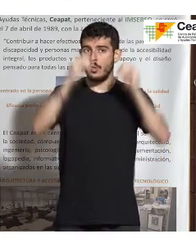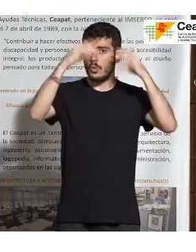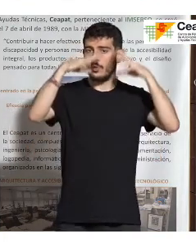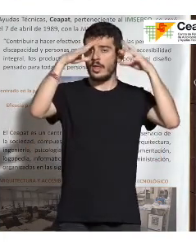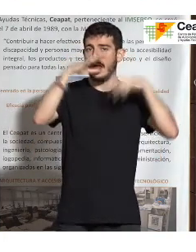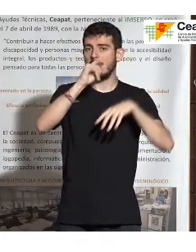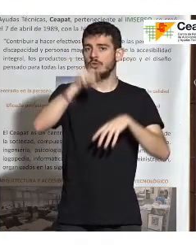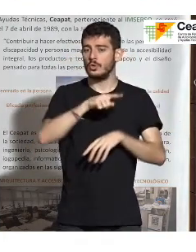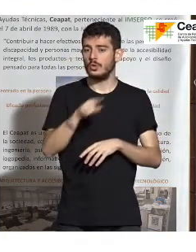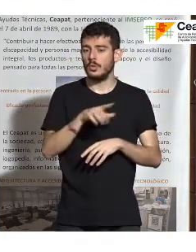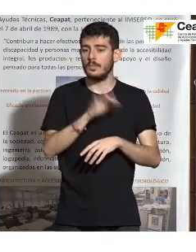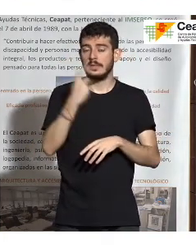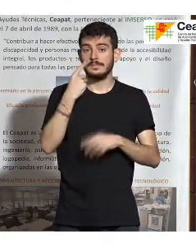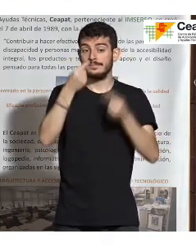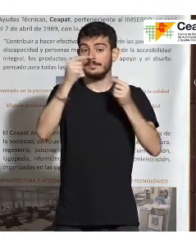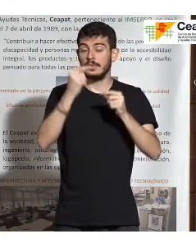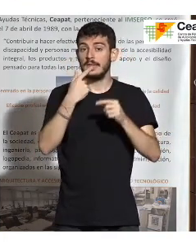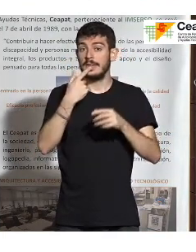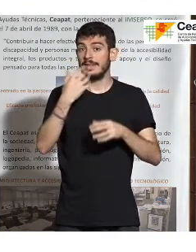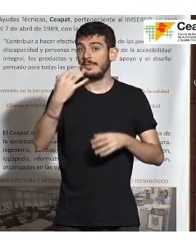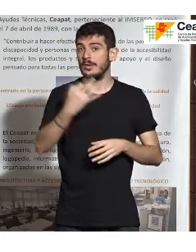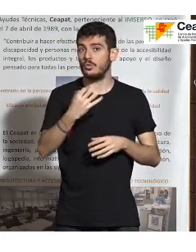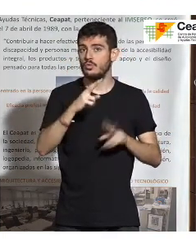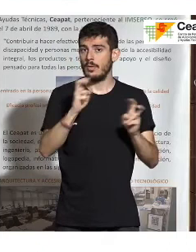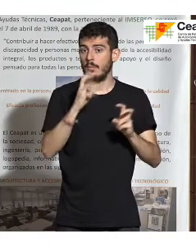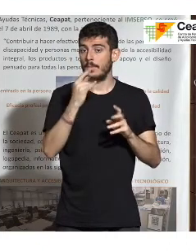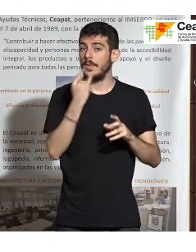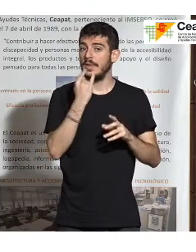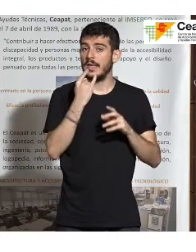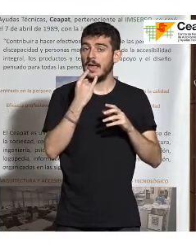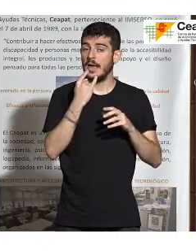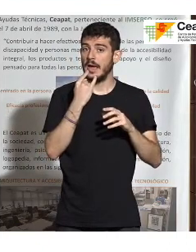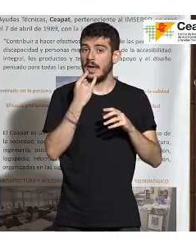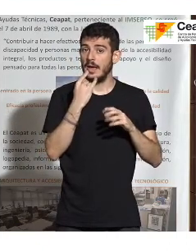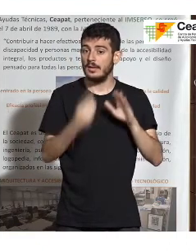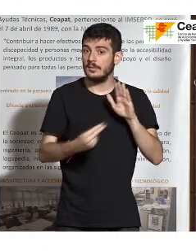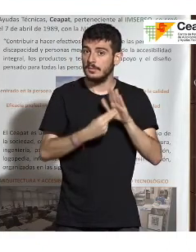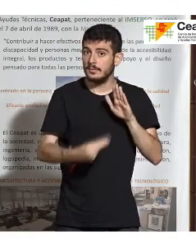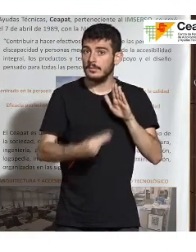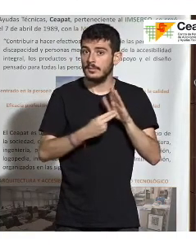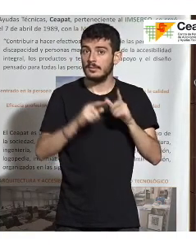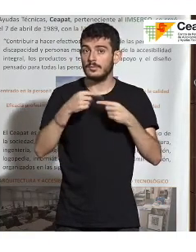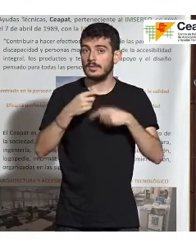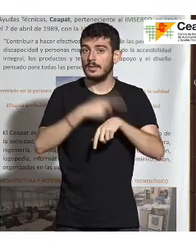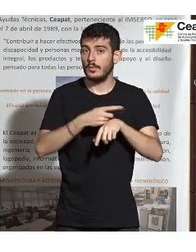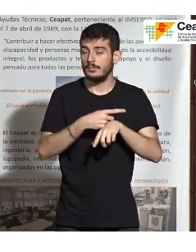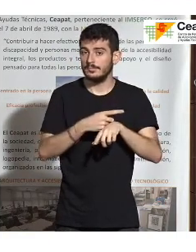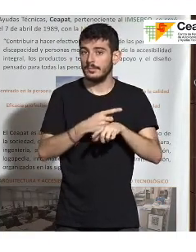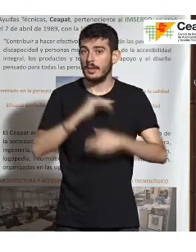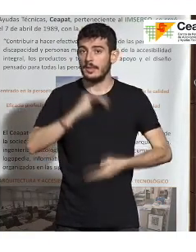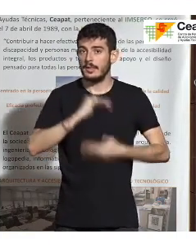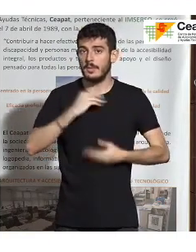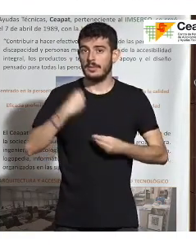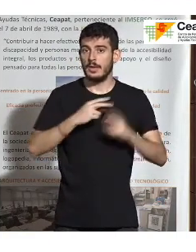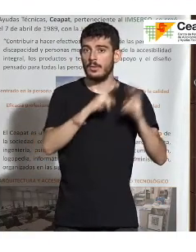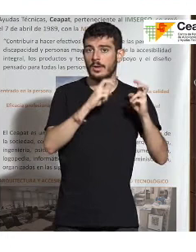matiz concreto de que debe ser cuando es nueva, porque, claro, una batería recargable con el paso del tiempo no tiene la misma autonomía y la misma capacidad de que cuando